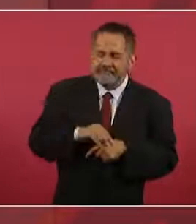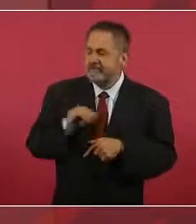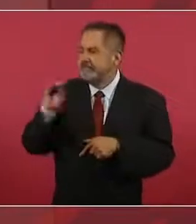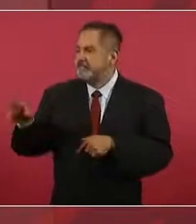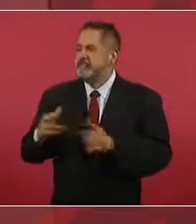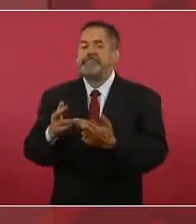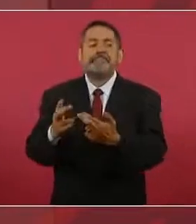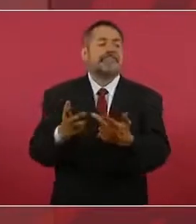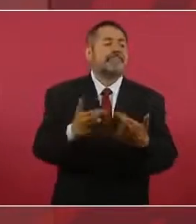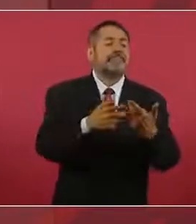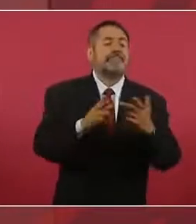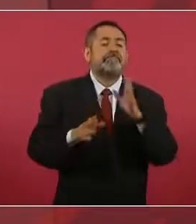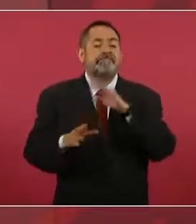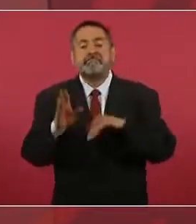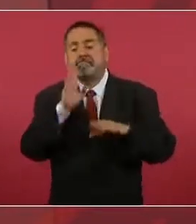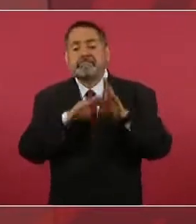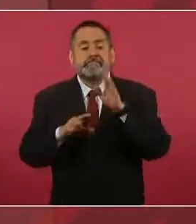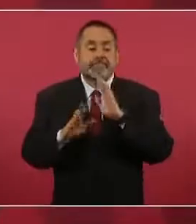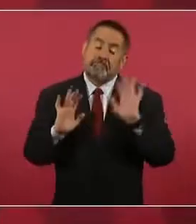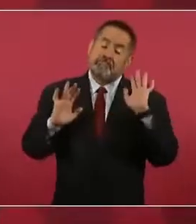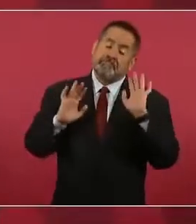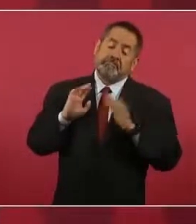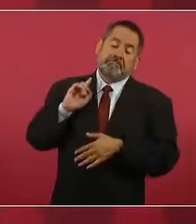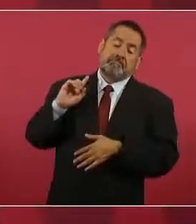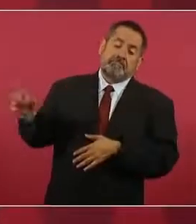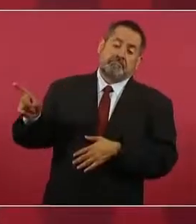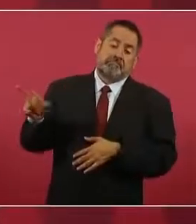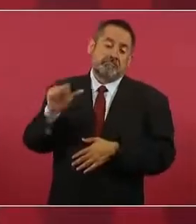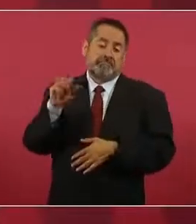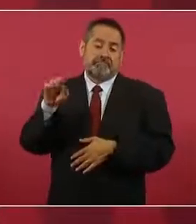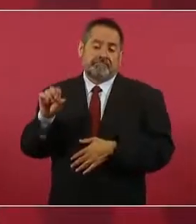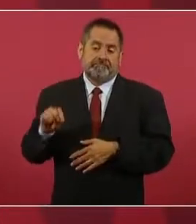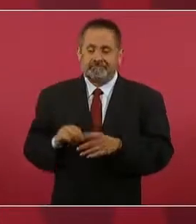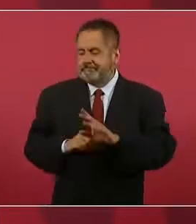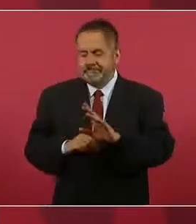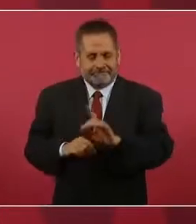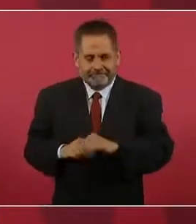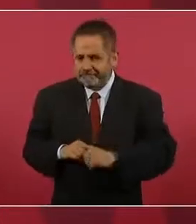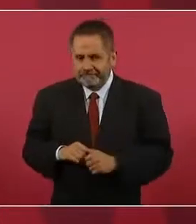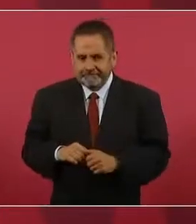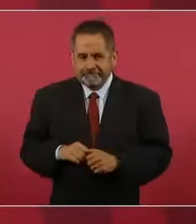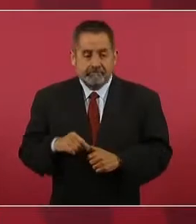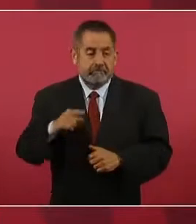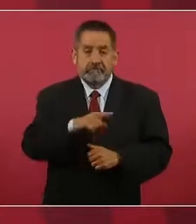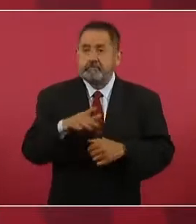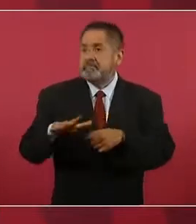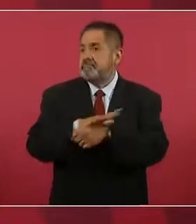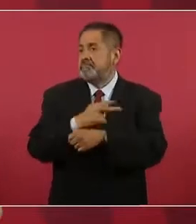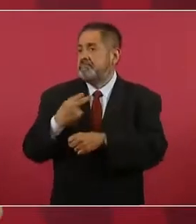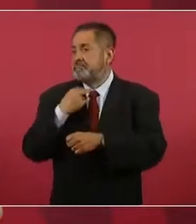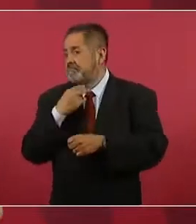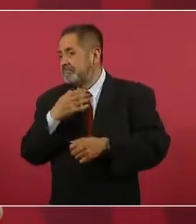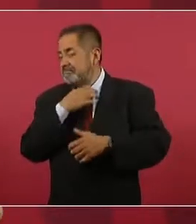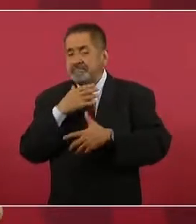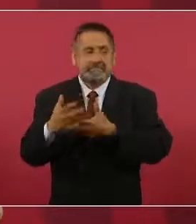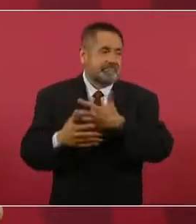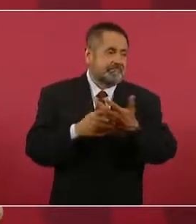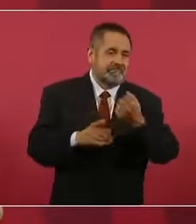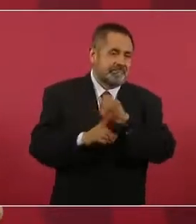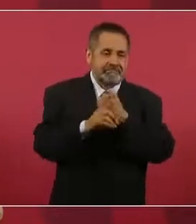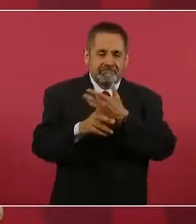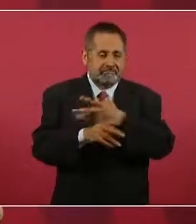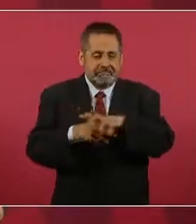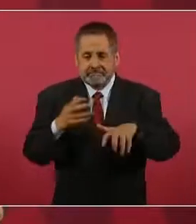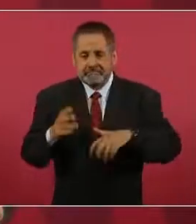si hay saturación, si no se atiende pronto a los pasajeros,